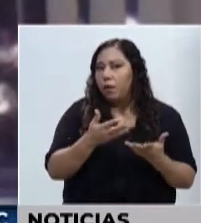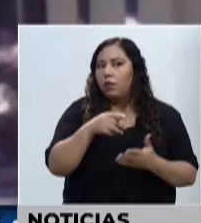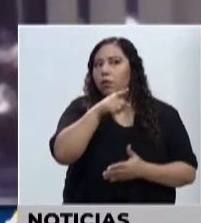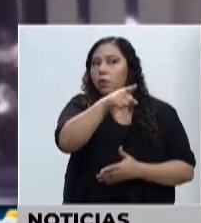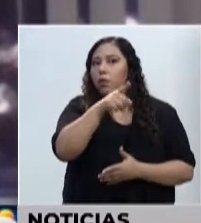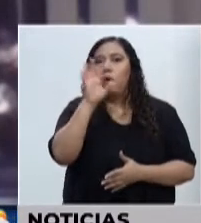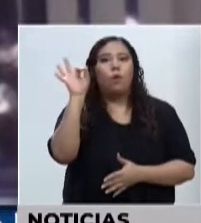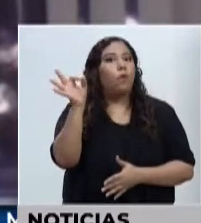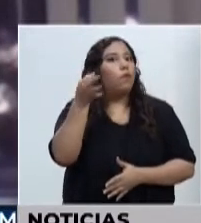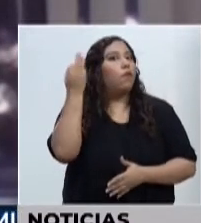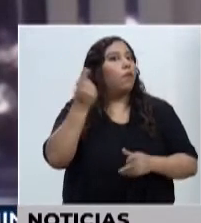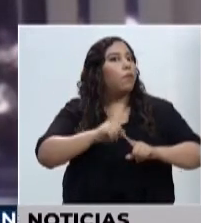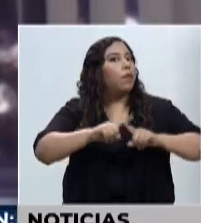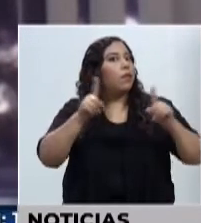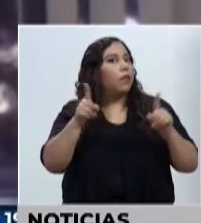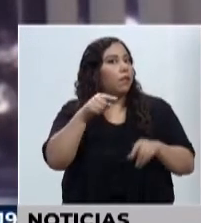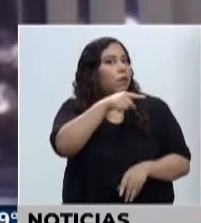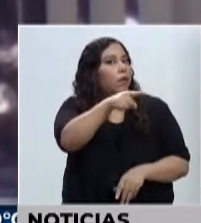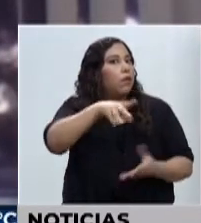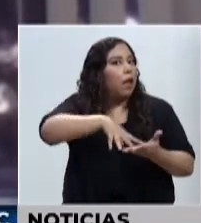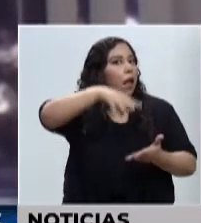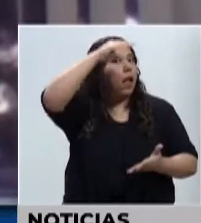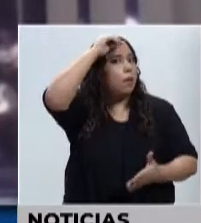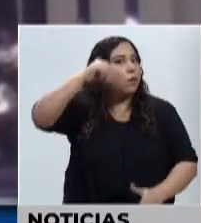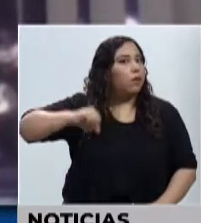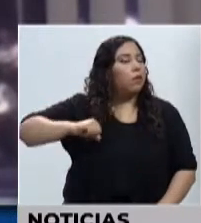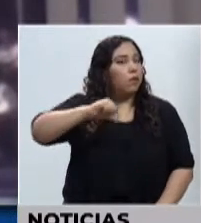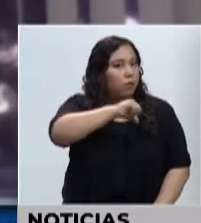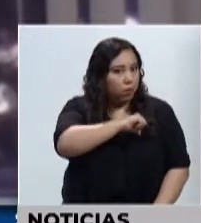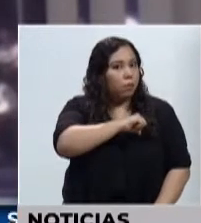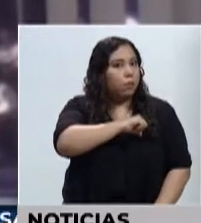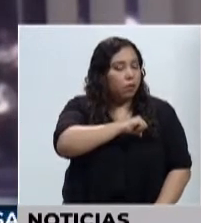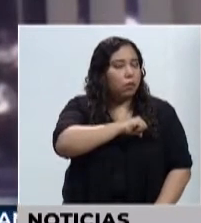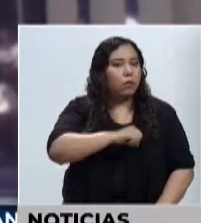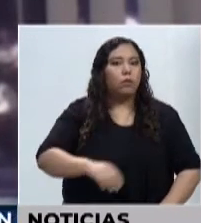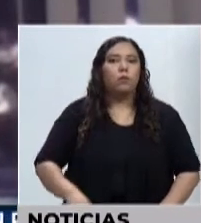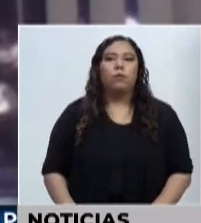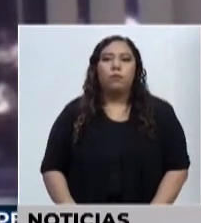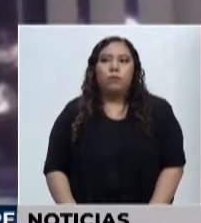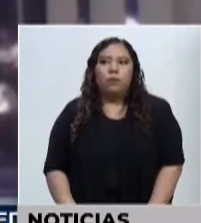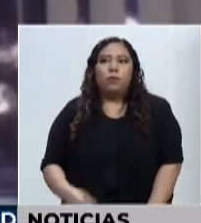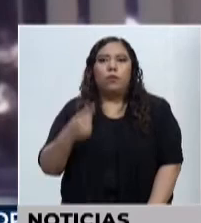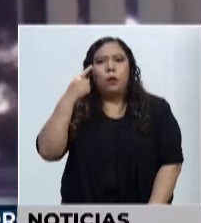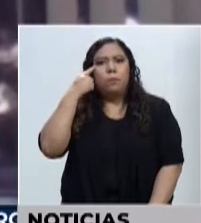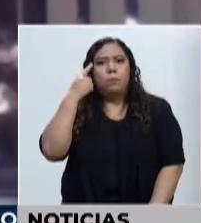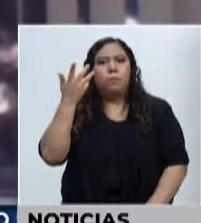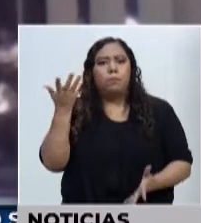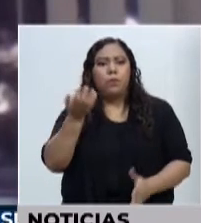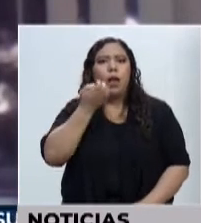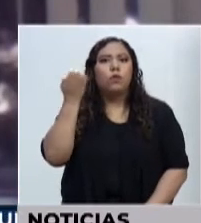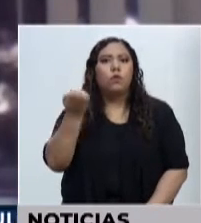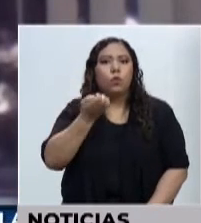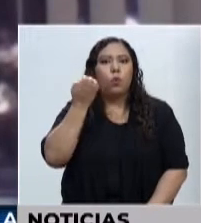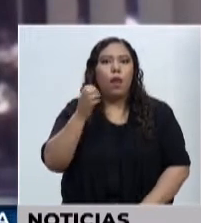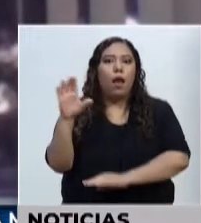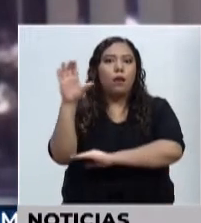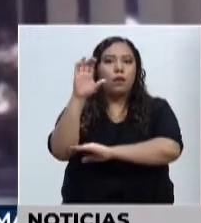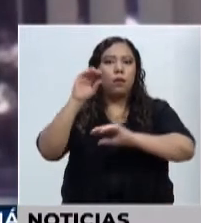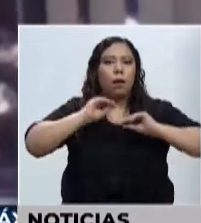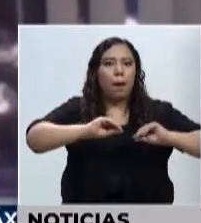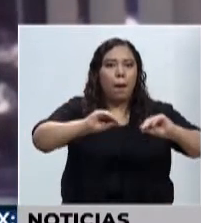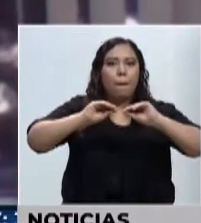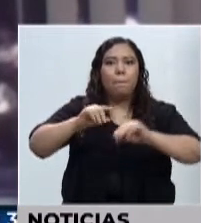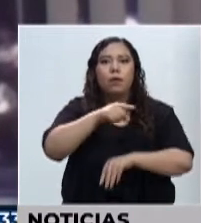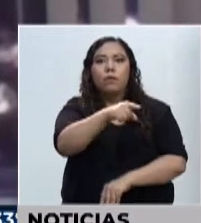y de esta forma es que se ve la necesidad de contar con una escuela de alta gerencia que pueda lograr estos dos